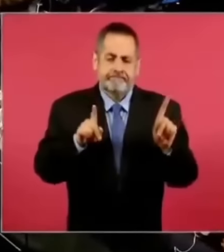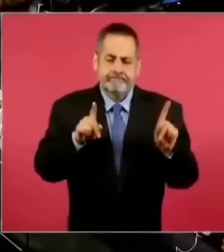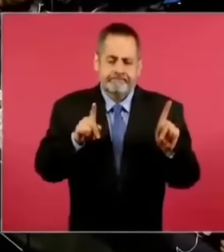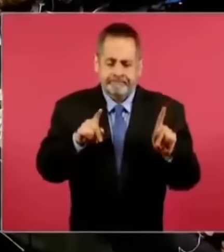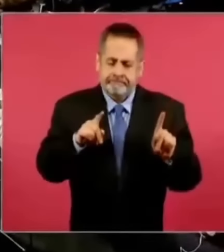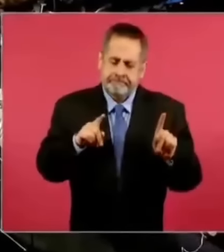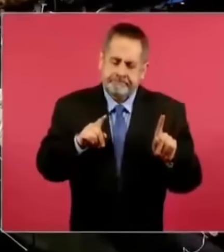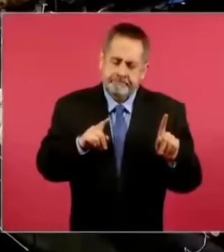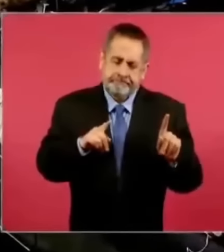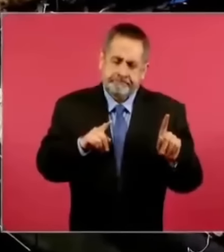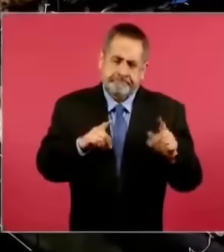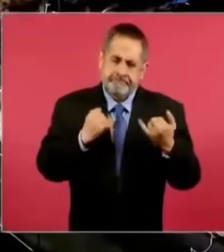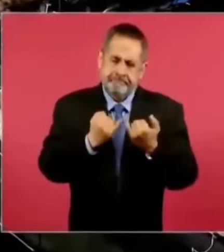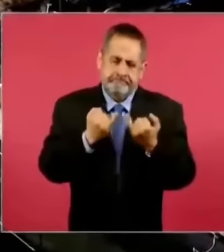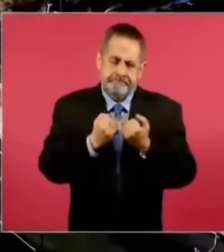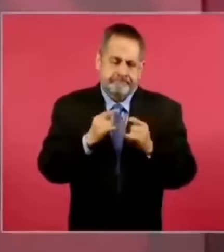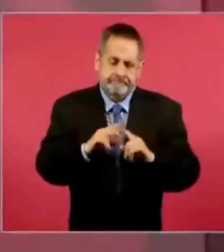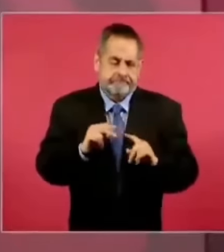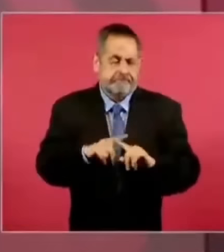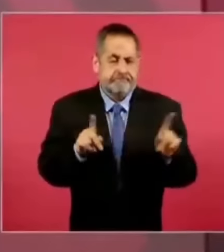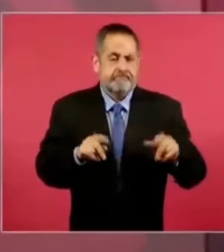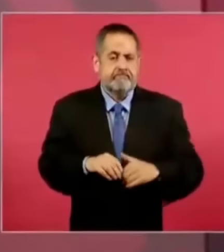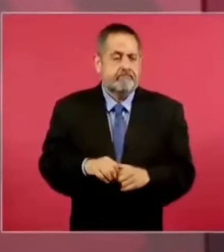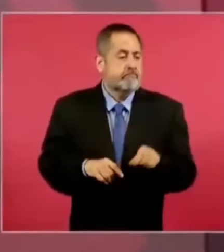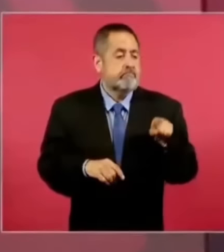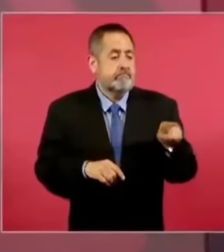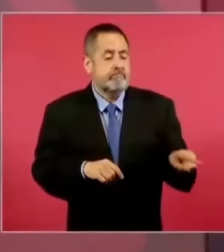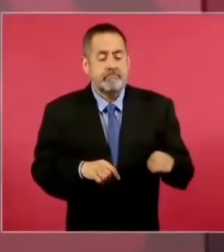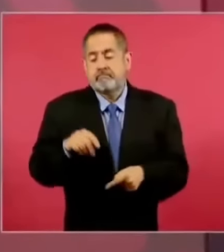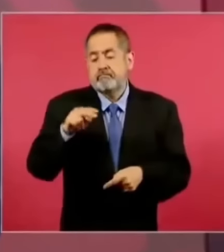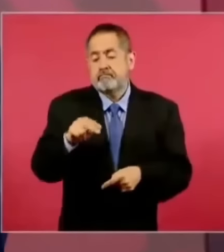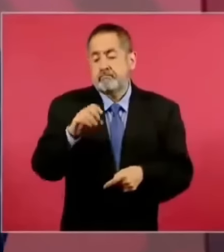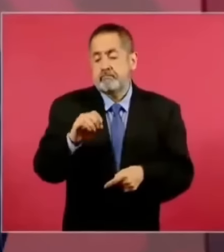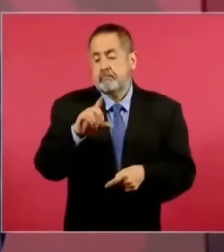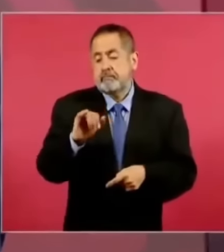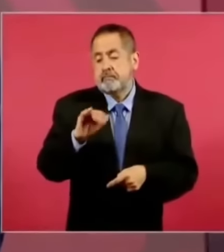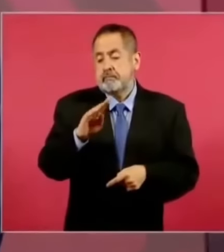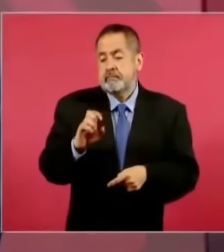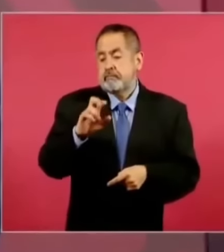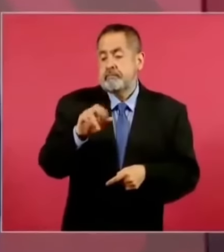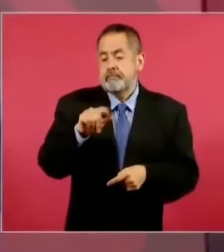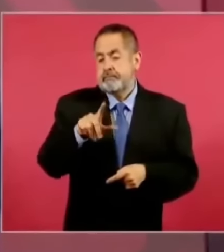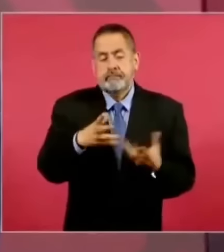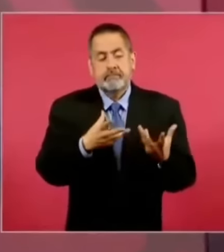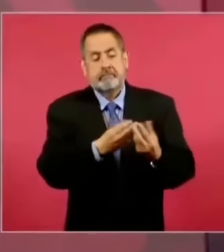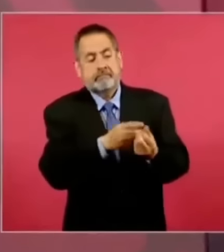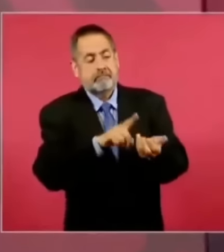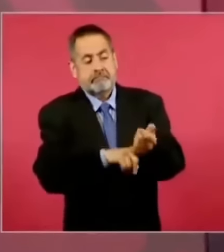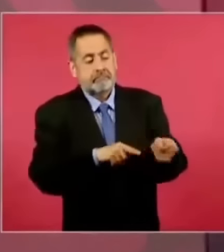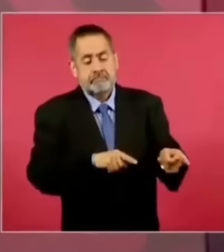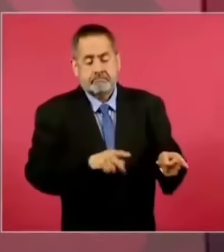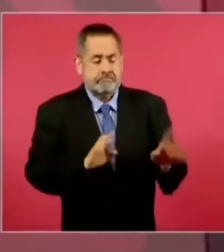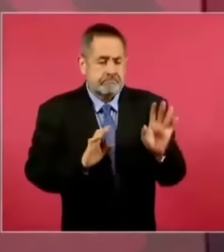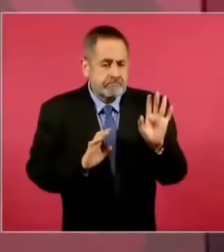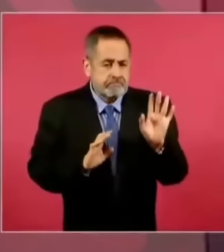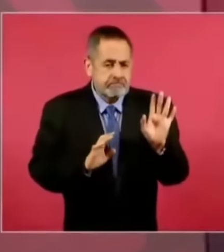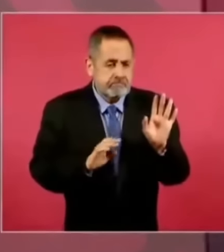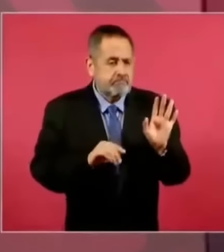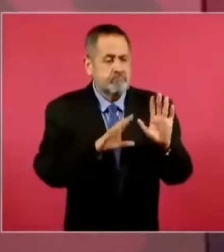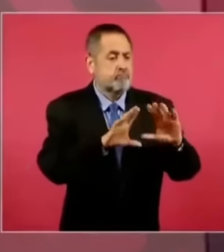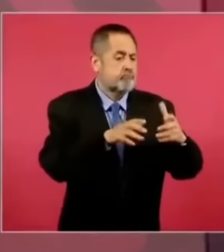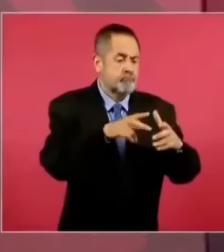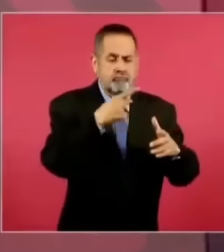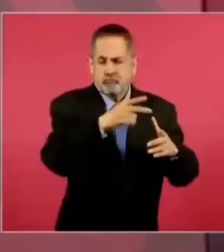A él el neoliberalismo es un modelo